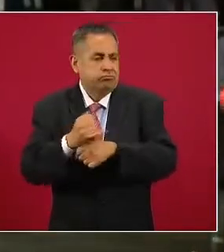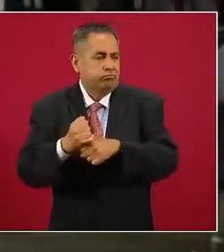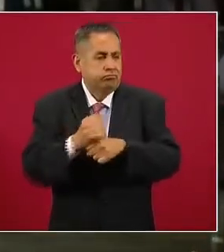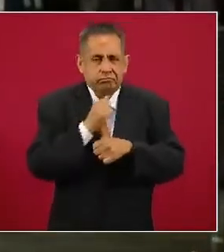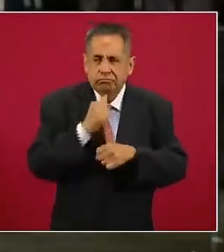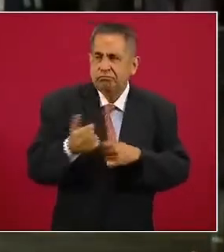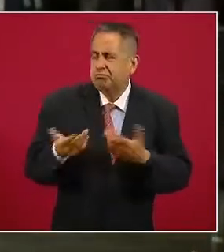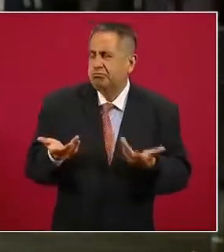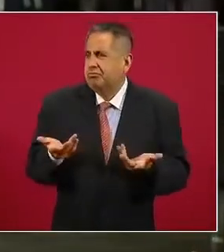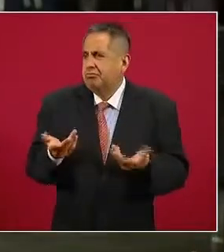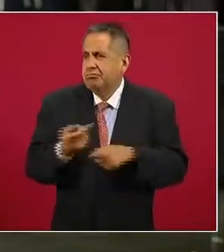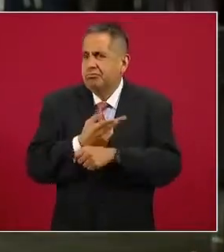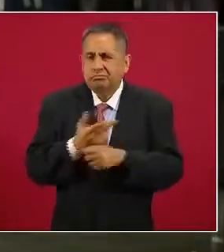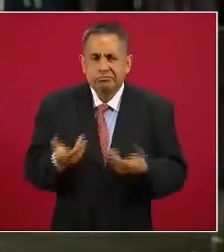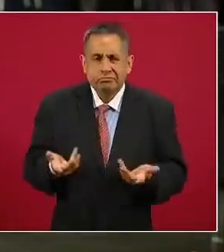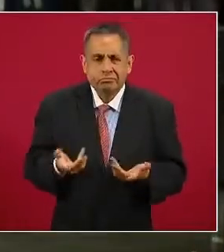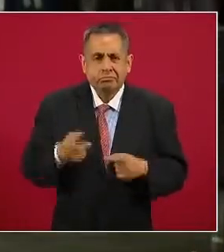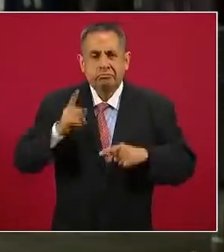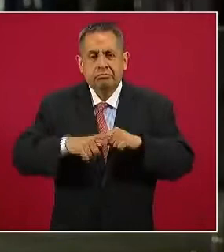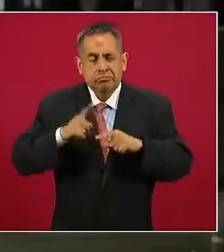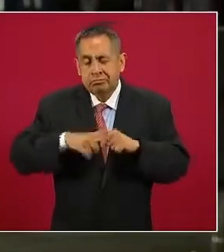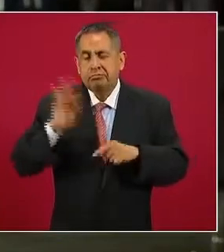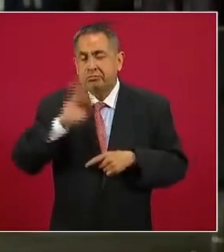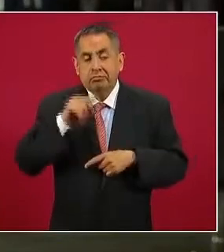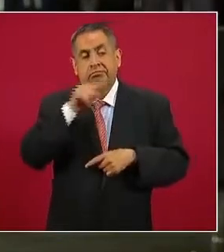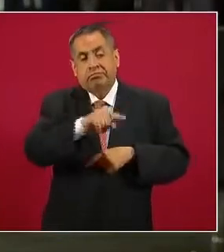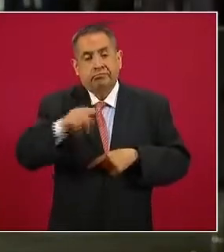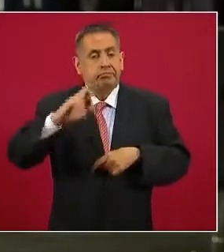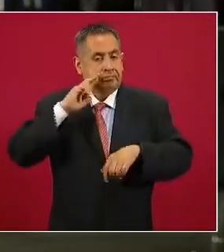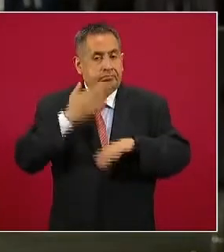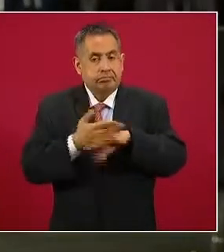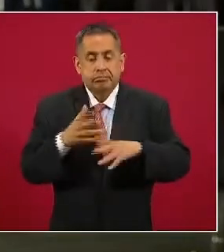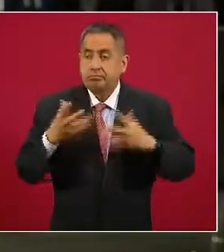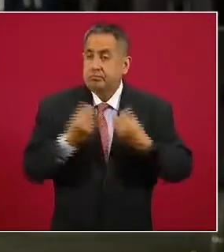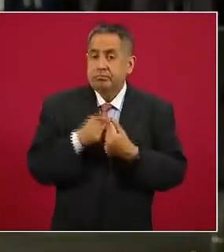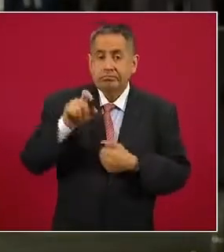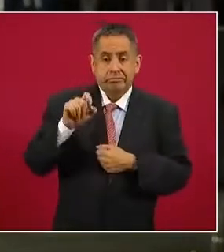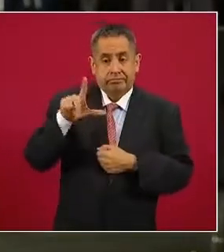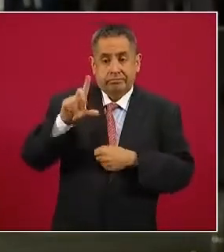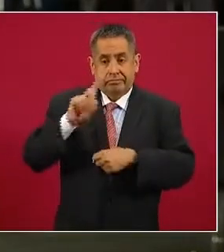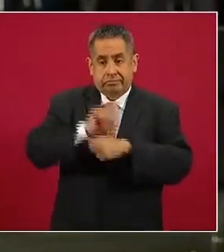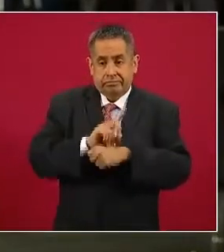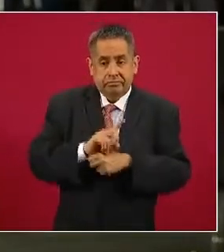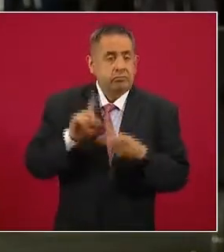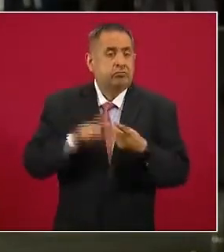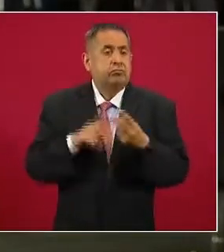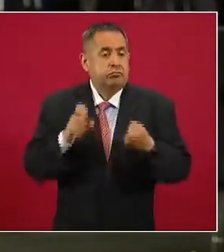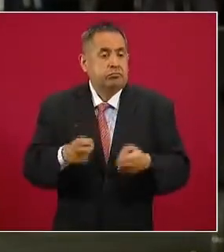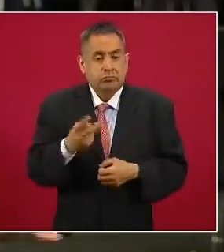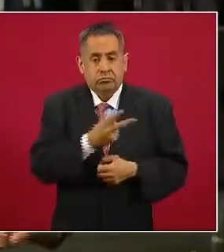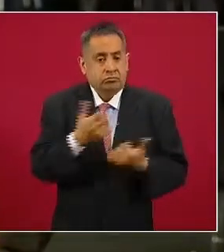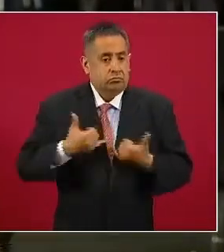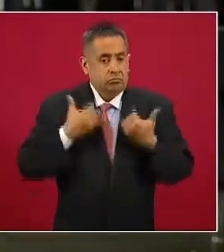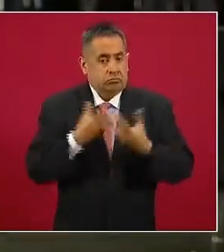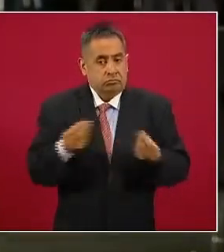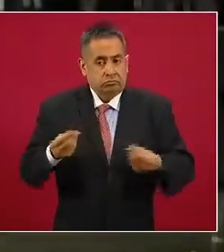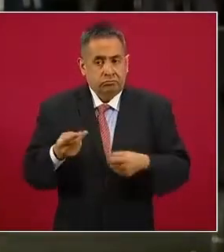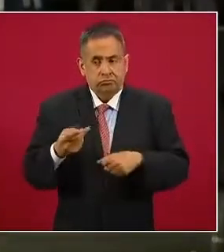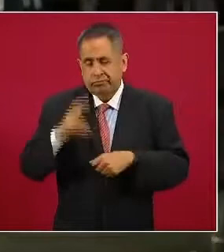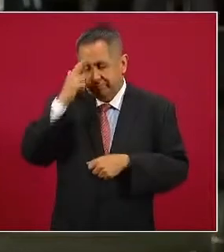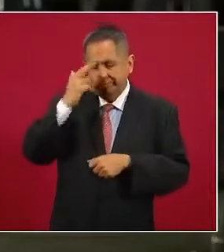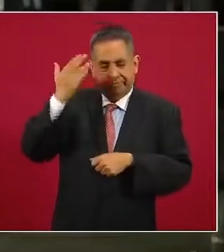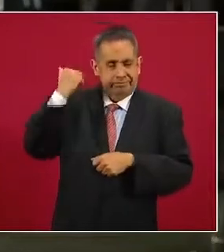y quienes pudieran ser los los probables responsables son 27 días que no se saben dónde hay dos jóvenes usted hablaba de